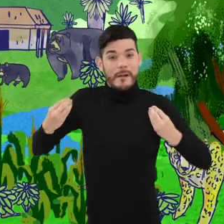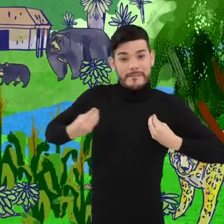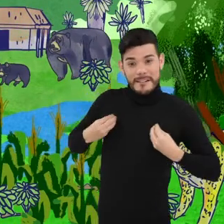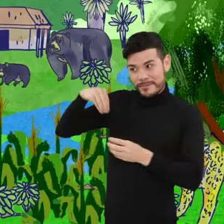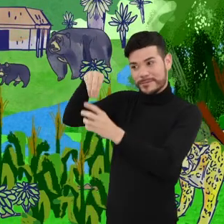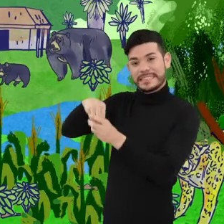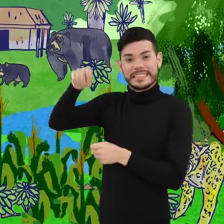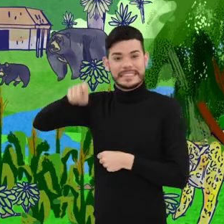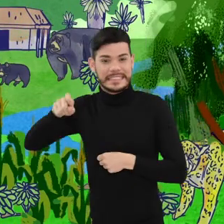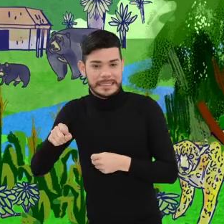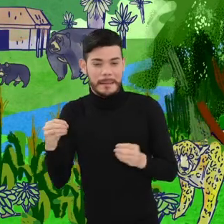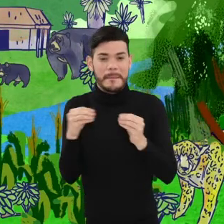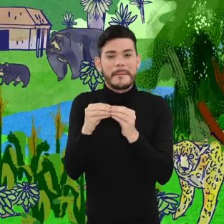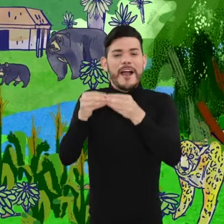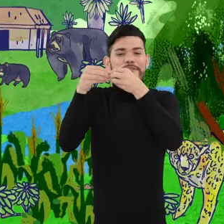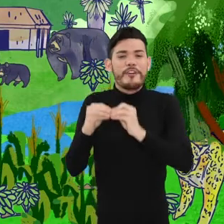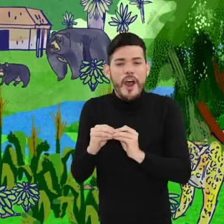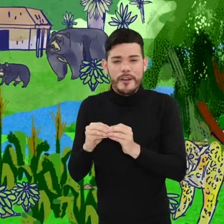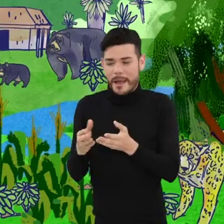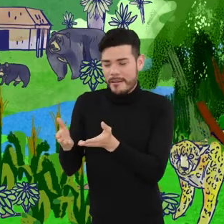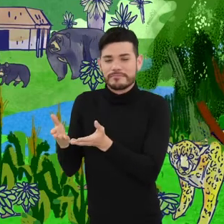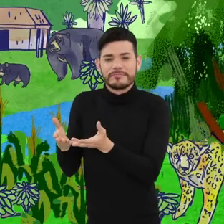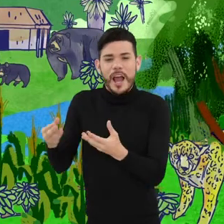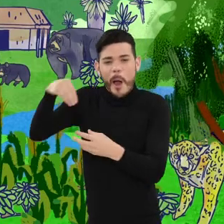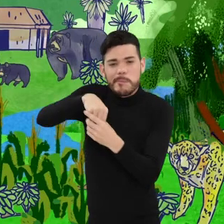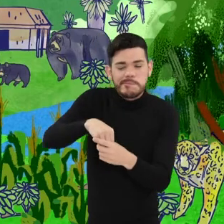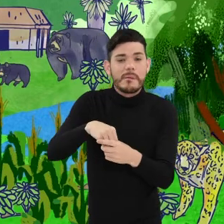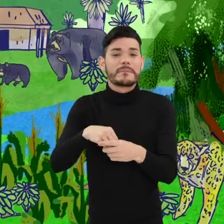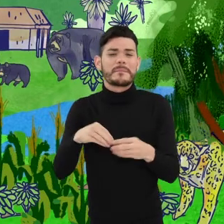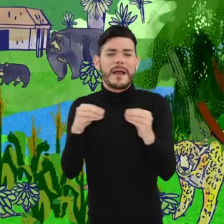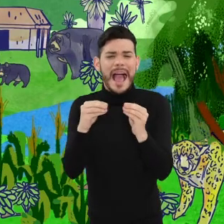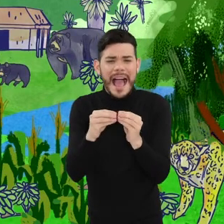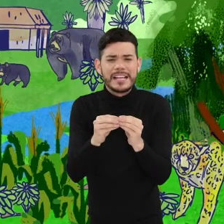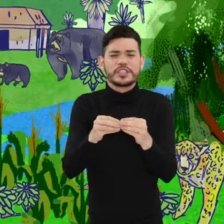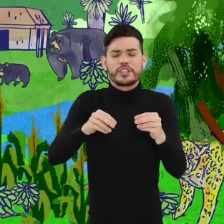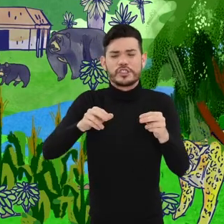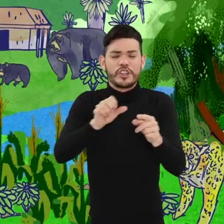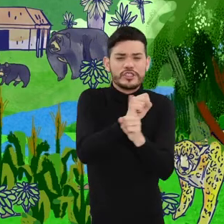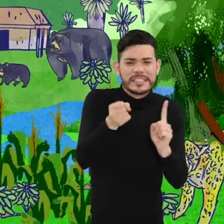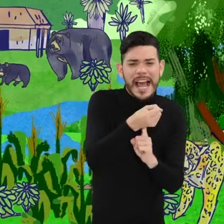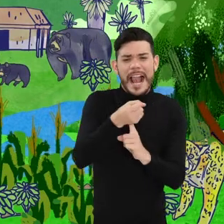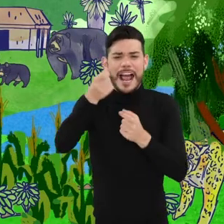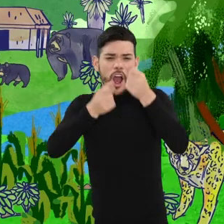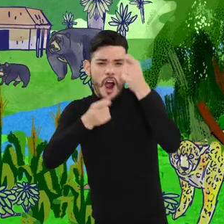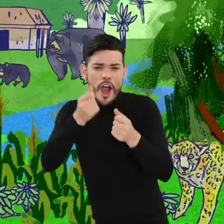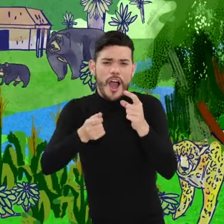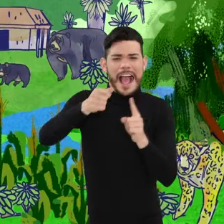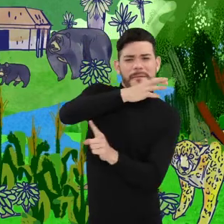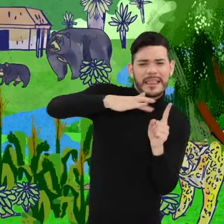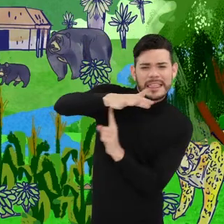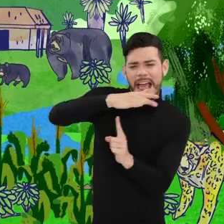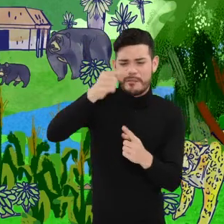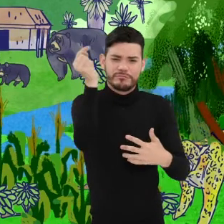necesitamos para habitar ese entorno, la forma en la que nos transportamos y las dinámicas sociales, económicas y ambientales que